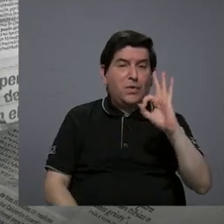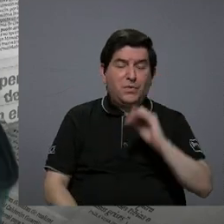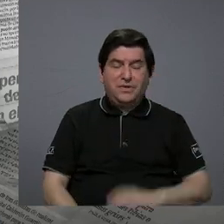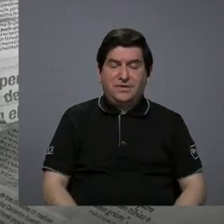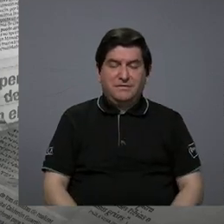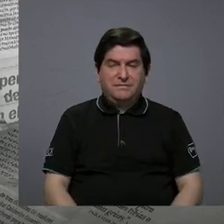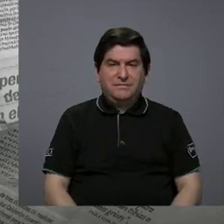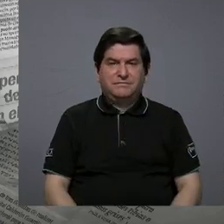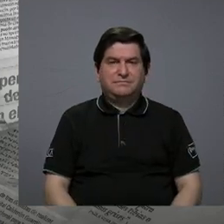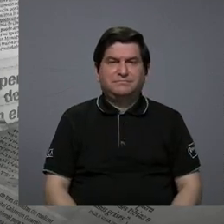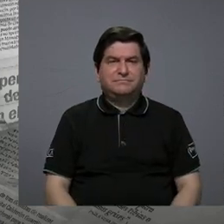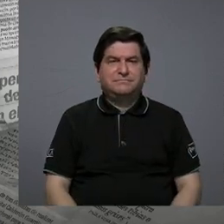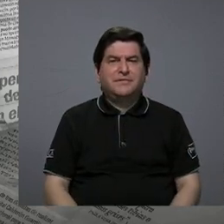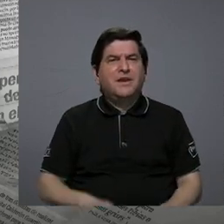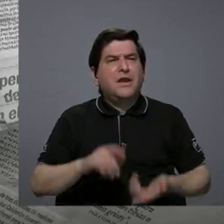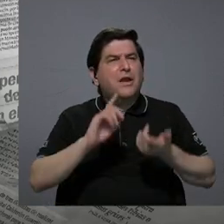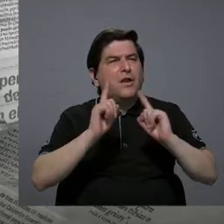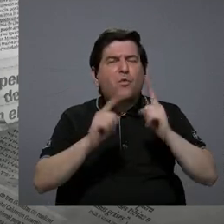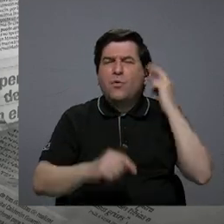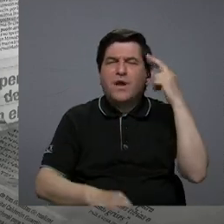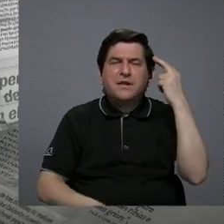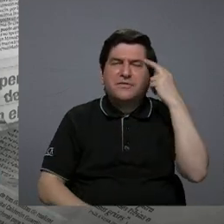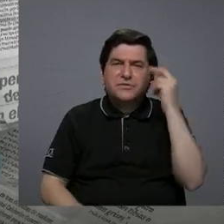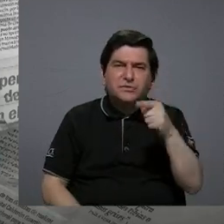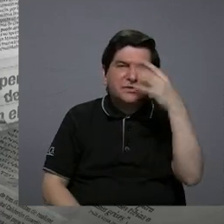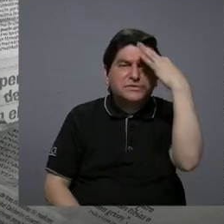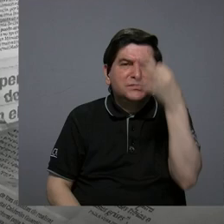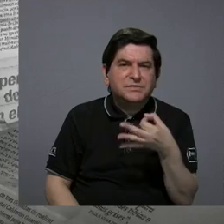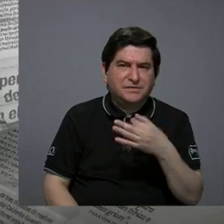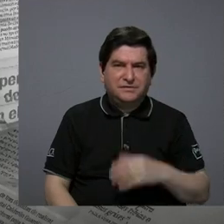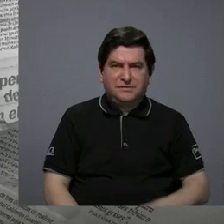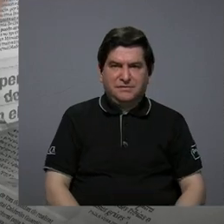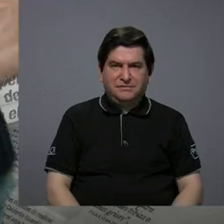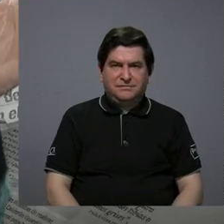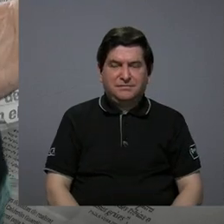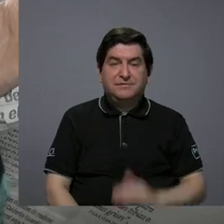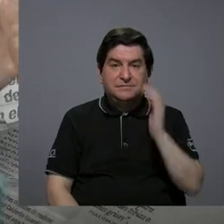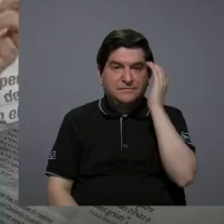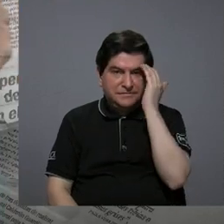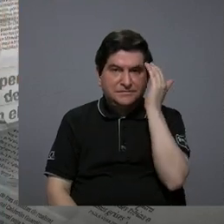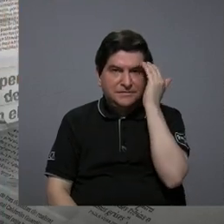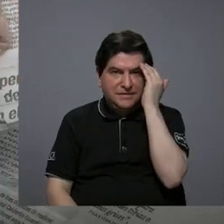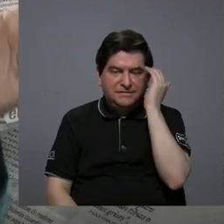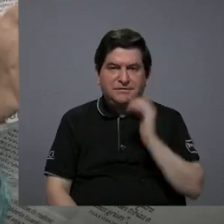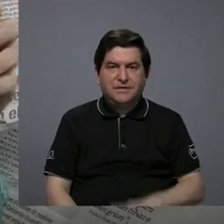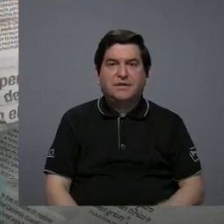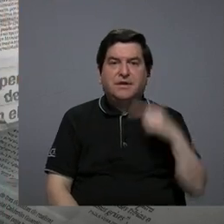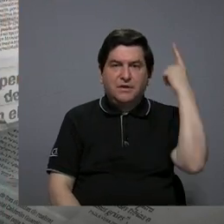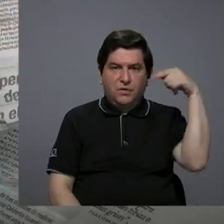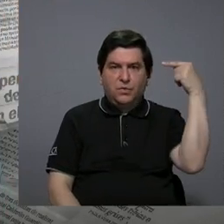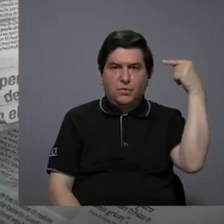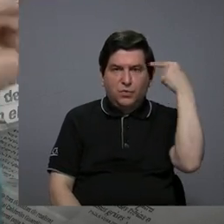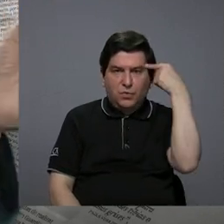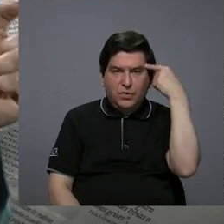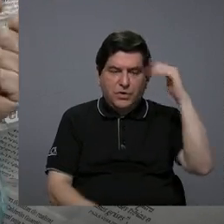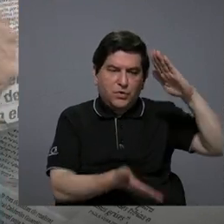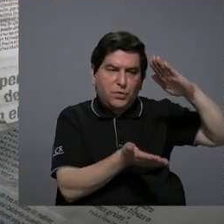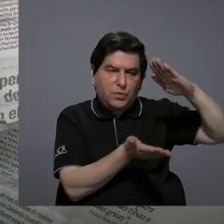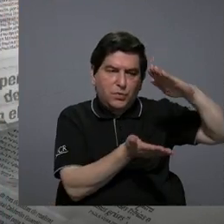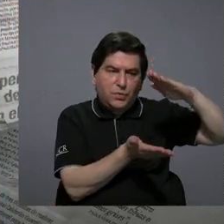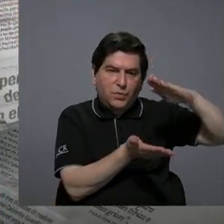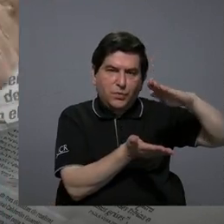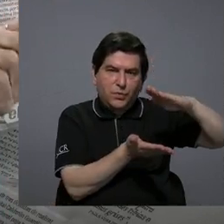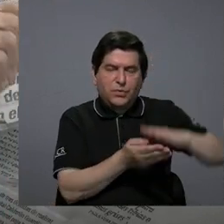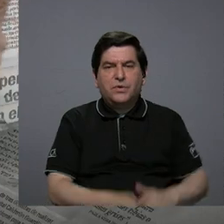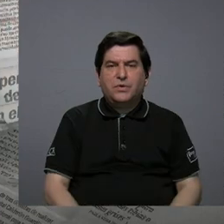pero ¿cuáles podrían ser esas causas? Hay, sabemos que el gobierno ha disminuido